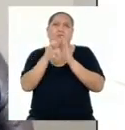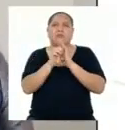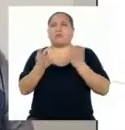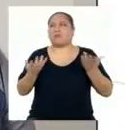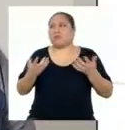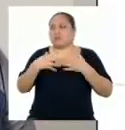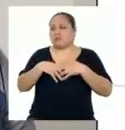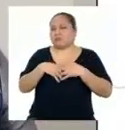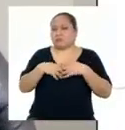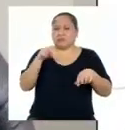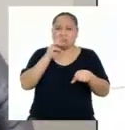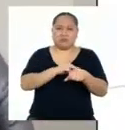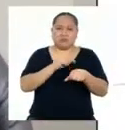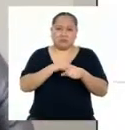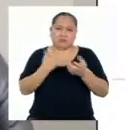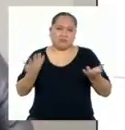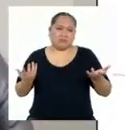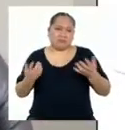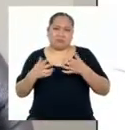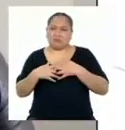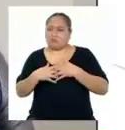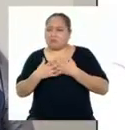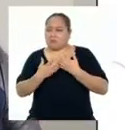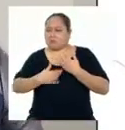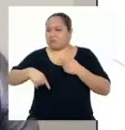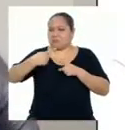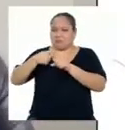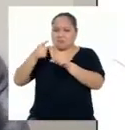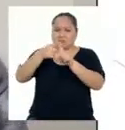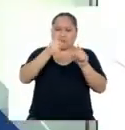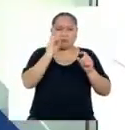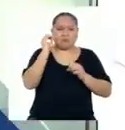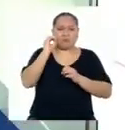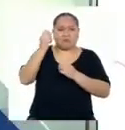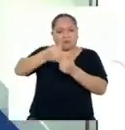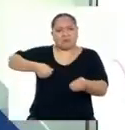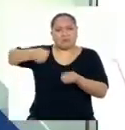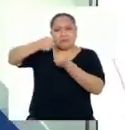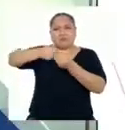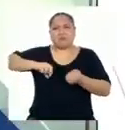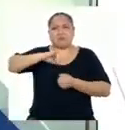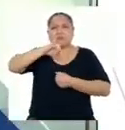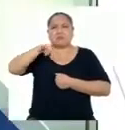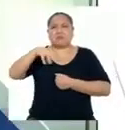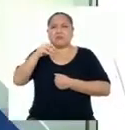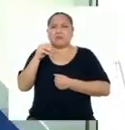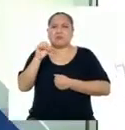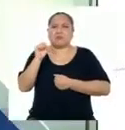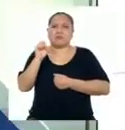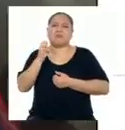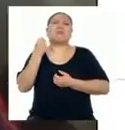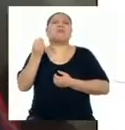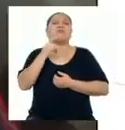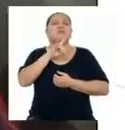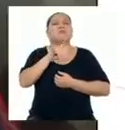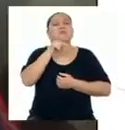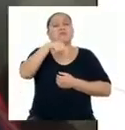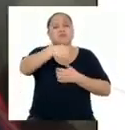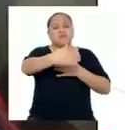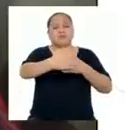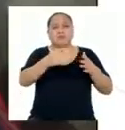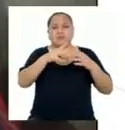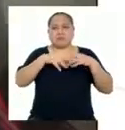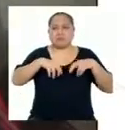la industria de la medicina La industria como tal o la agricultura José, ¿para qué se utiliza la planta nuclear? Bueno,